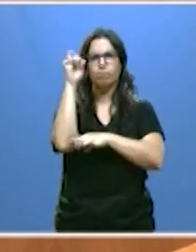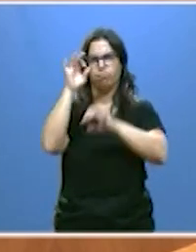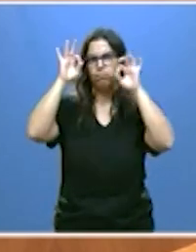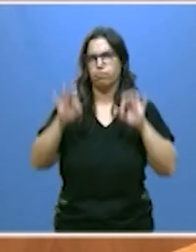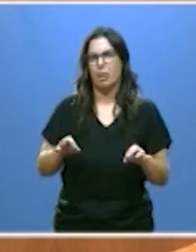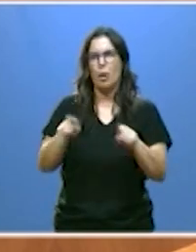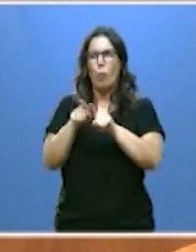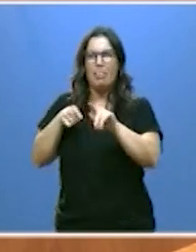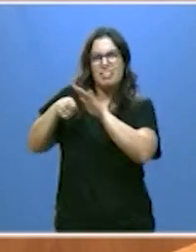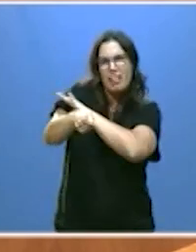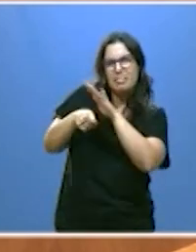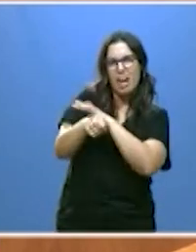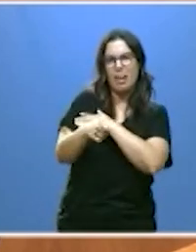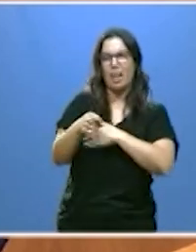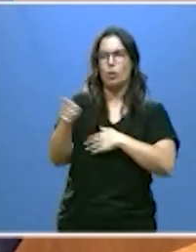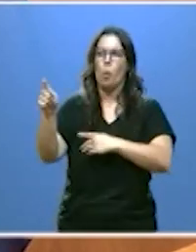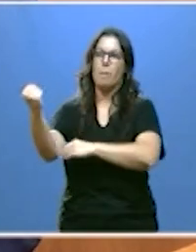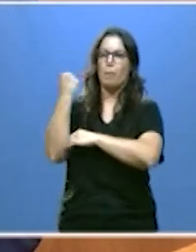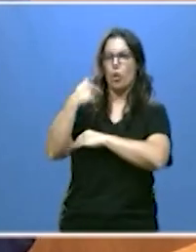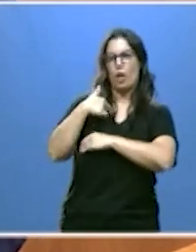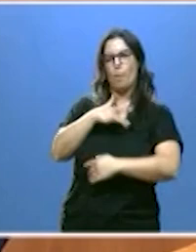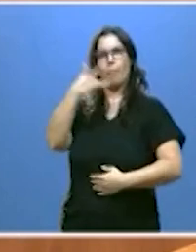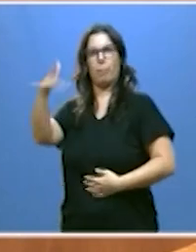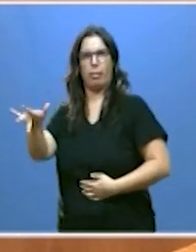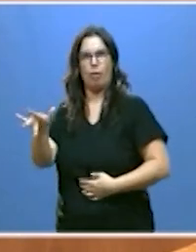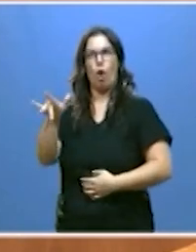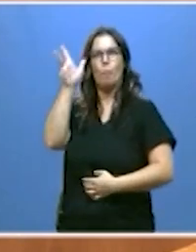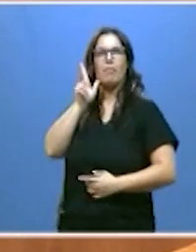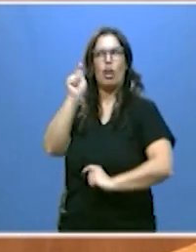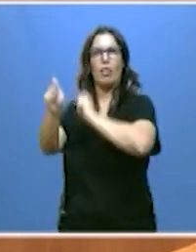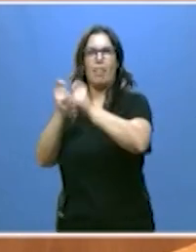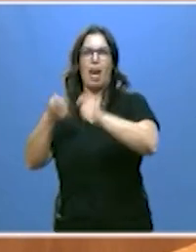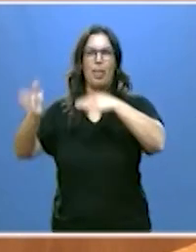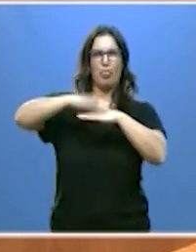de apoyos por privilegios a unas comunidades sobre otras.